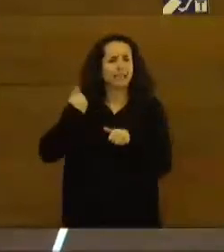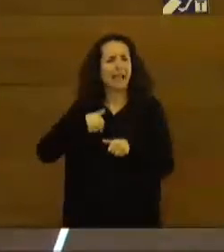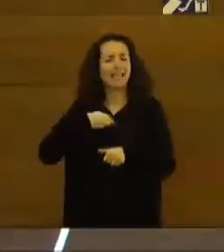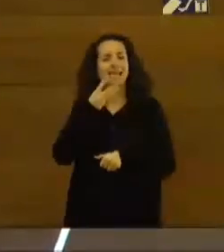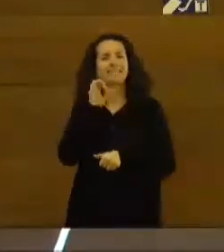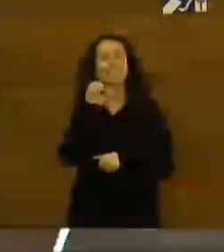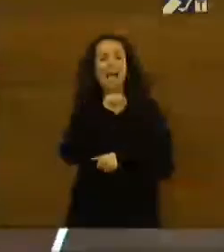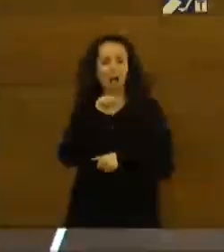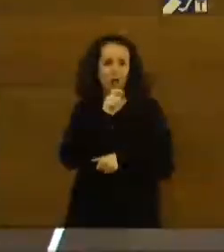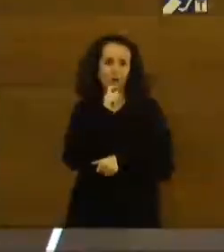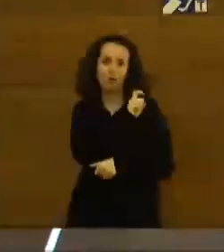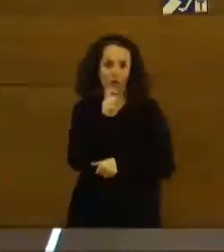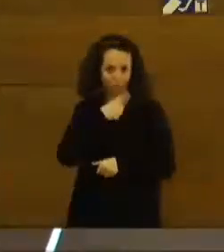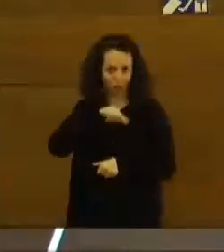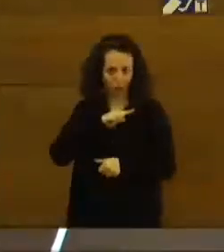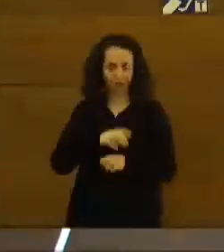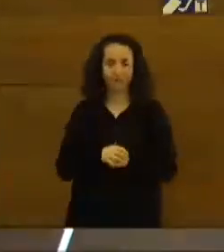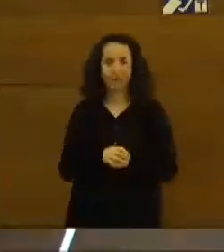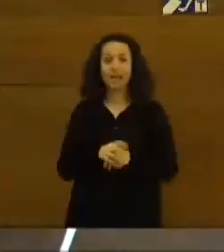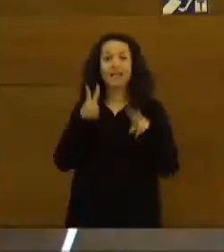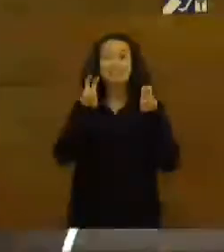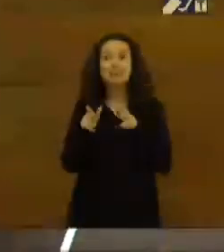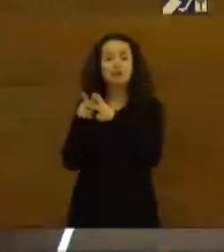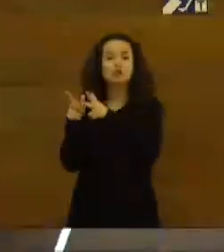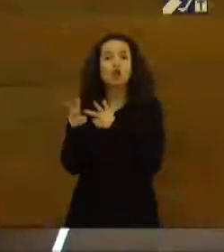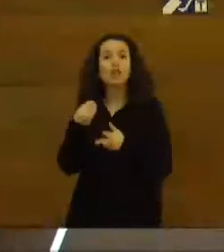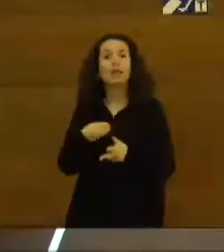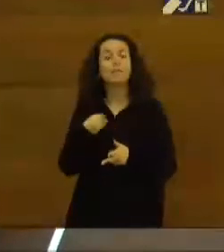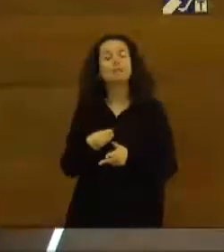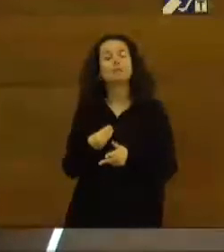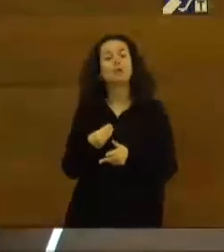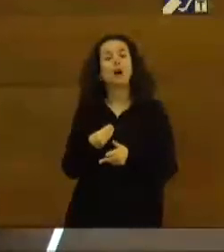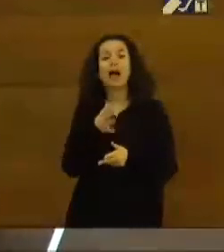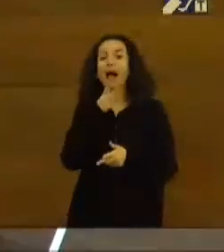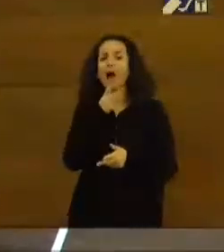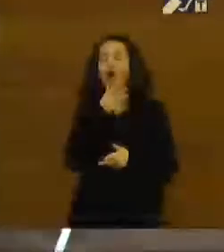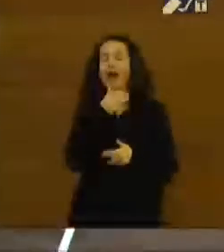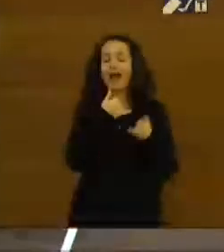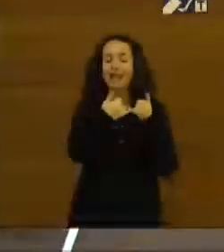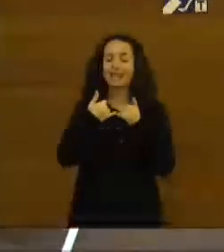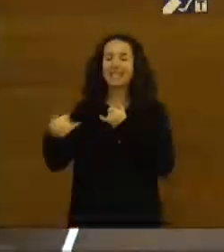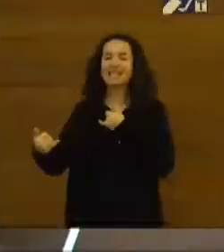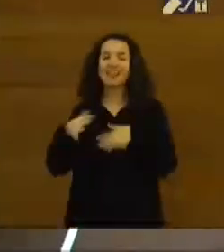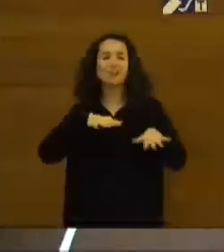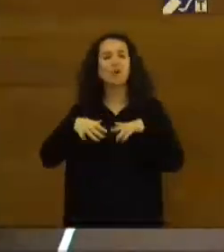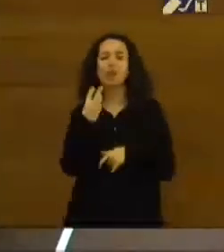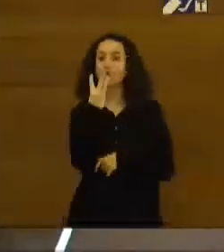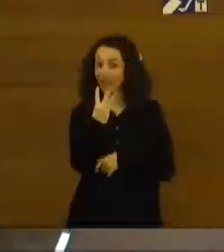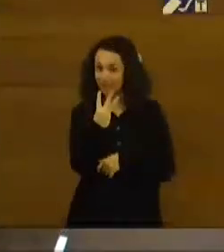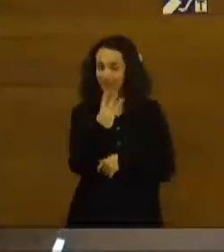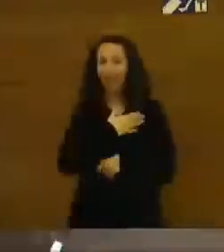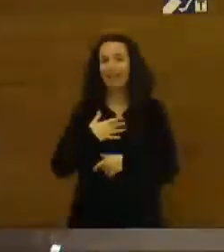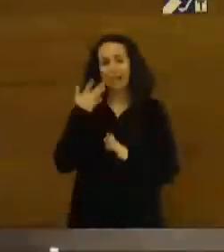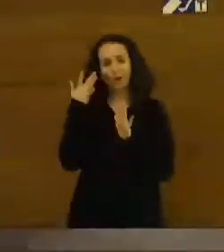nuestra fundación. Estas actuaciones sociales tienen en estos momentos tres ejes de actuación que me gustaría